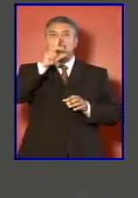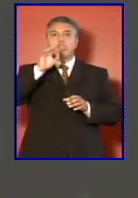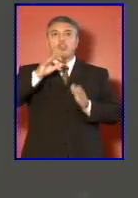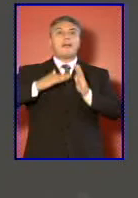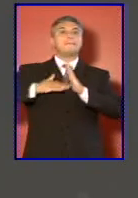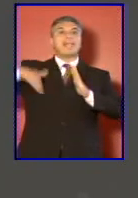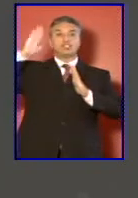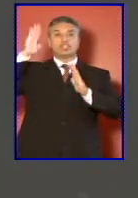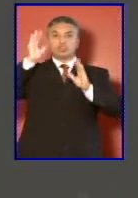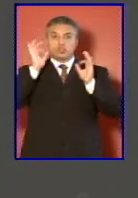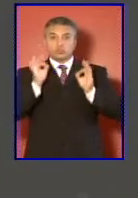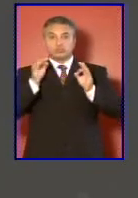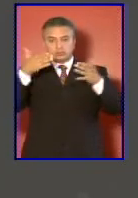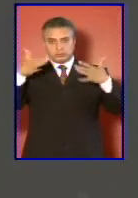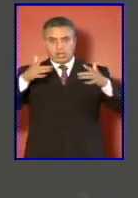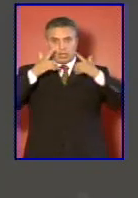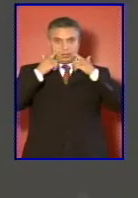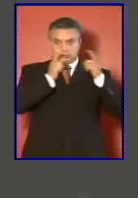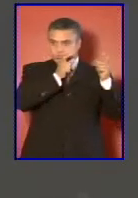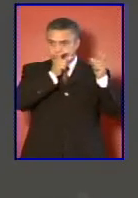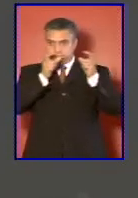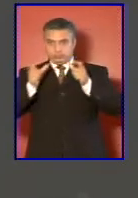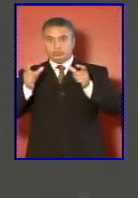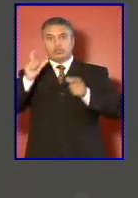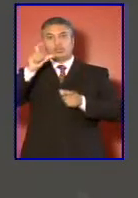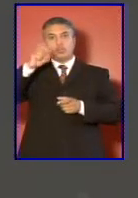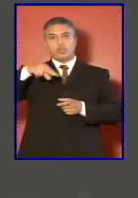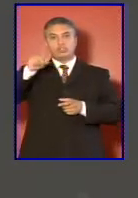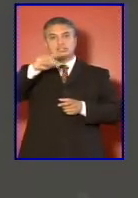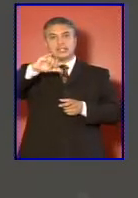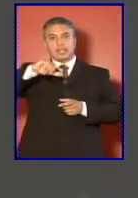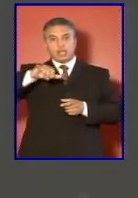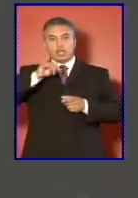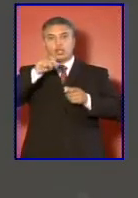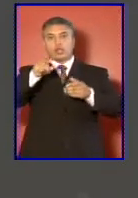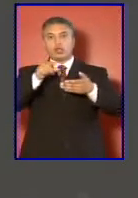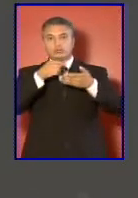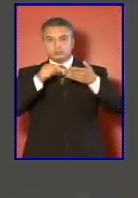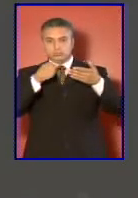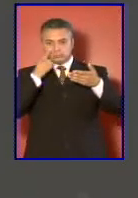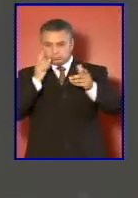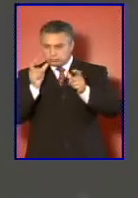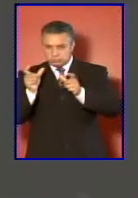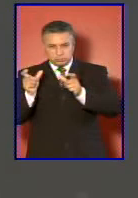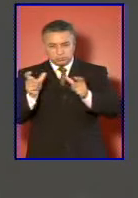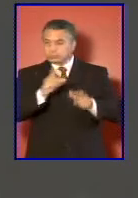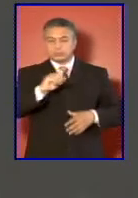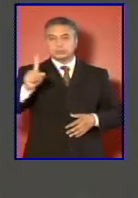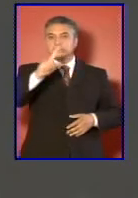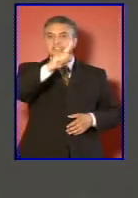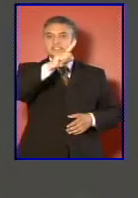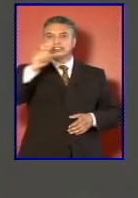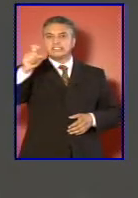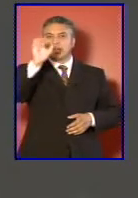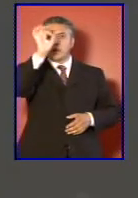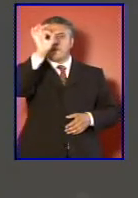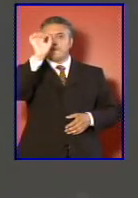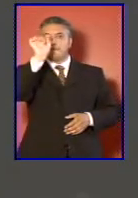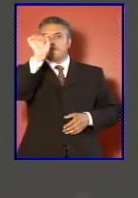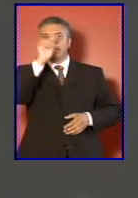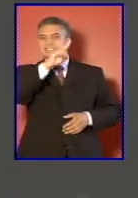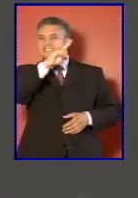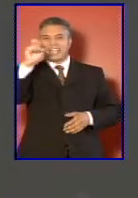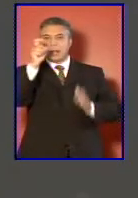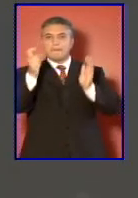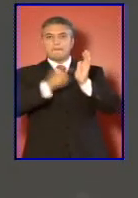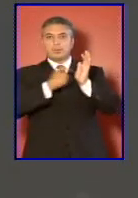fue fiscalizado por el Consejo de Transparencia y obtuvo la nota 100 puntos que es la nota más alta